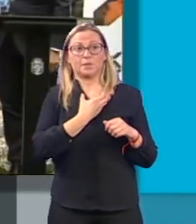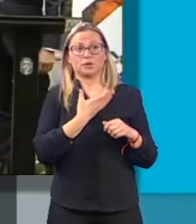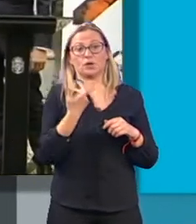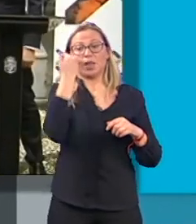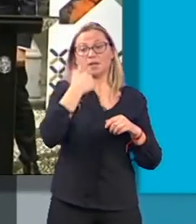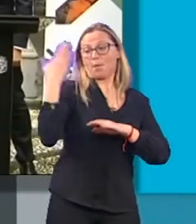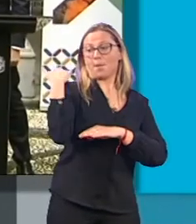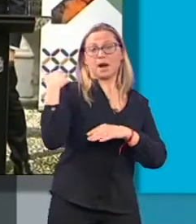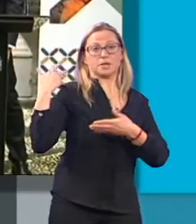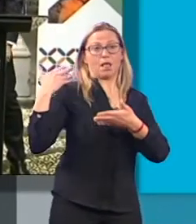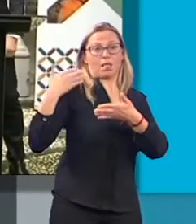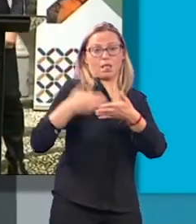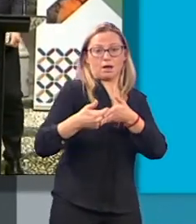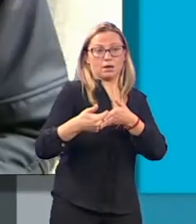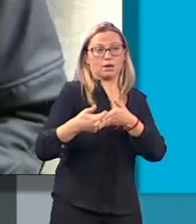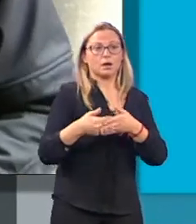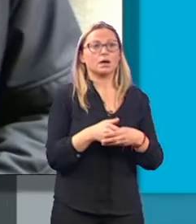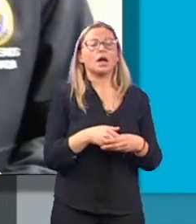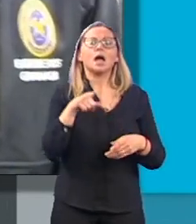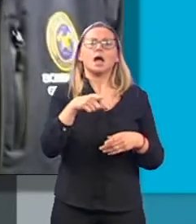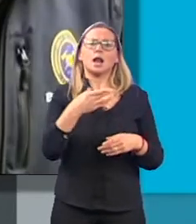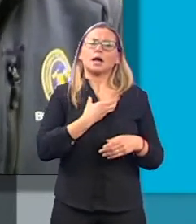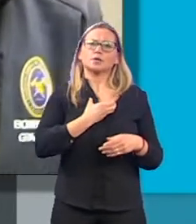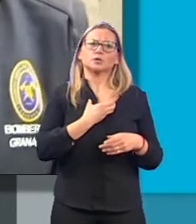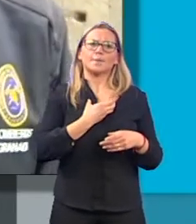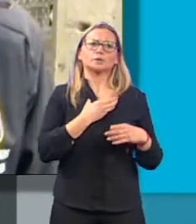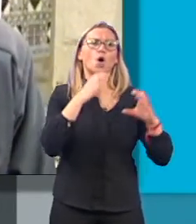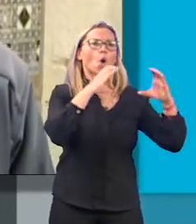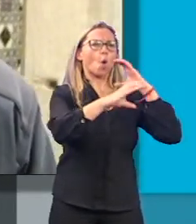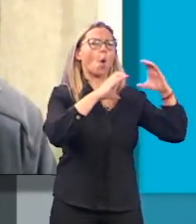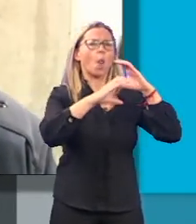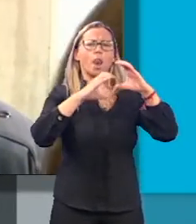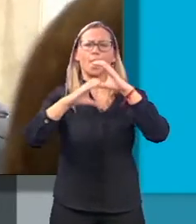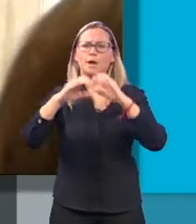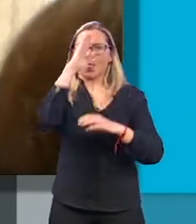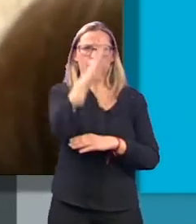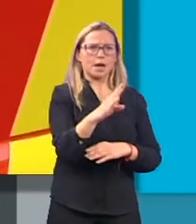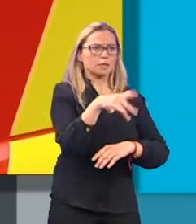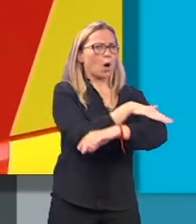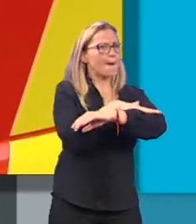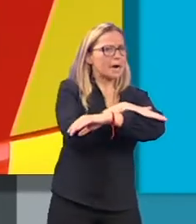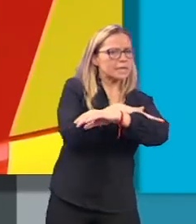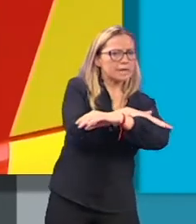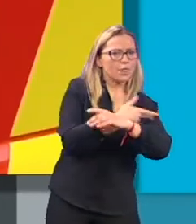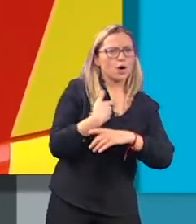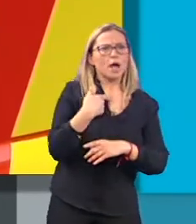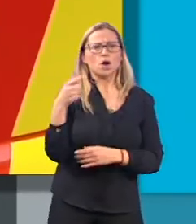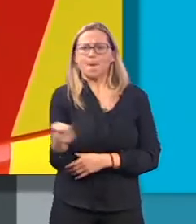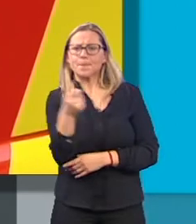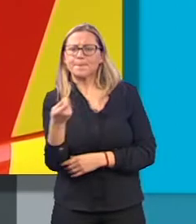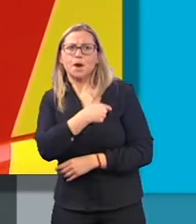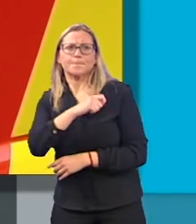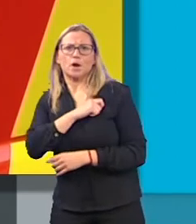sábado y mucho más intensas desde anoche, se mantiene la comunicación directa con las administraciones y con los cuerpos para